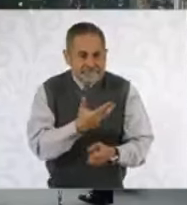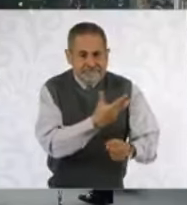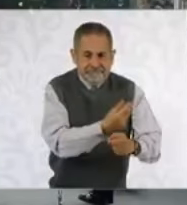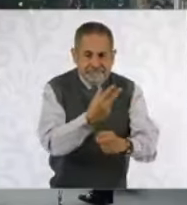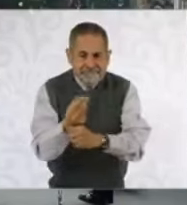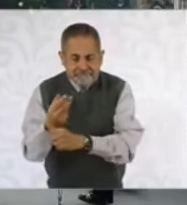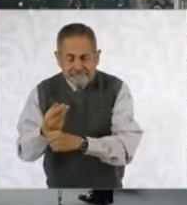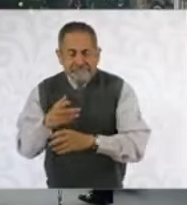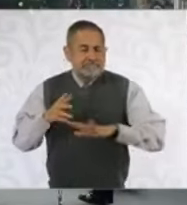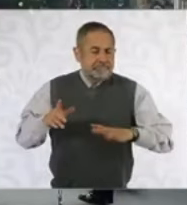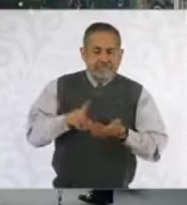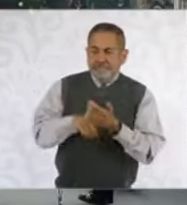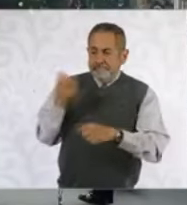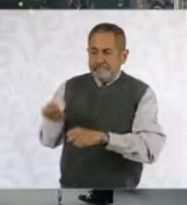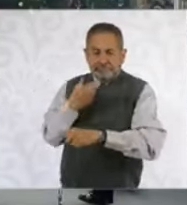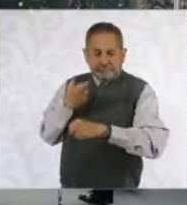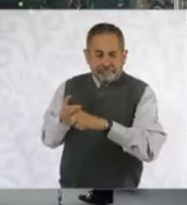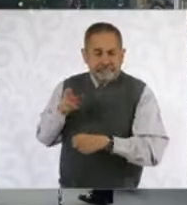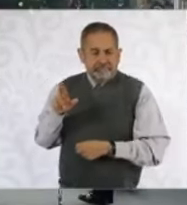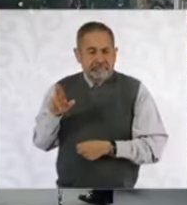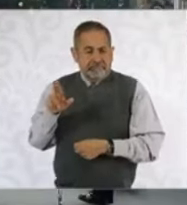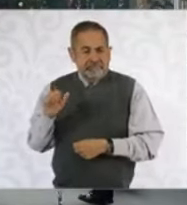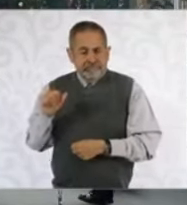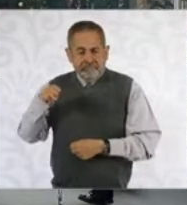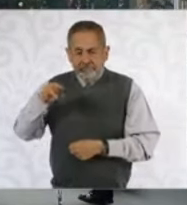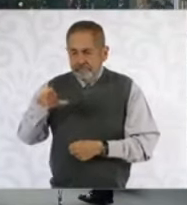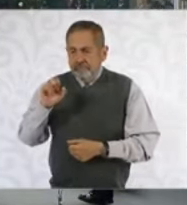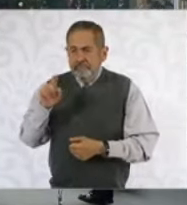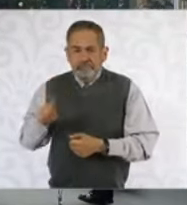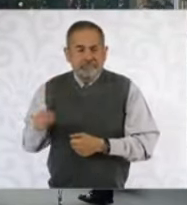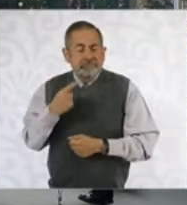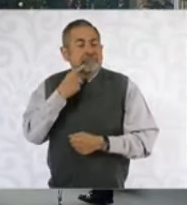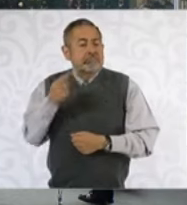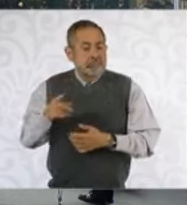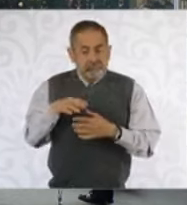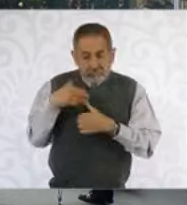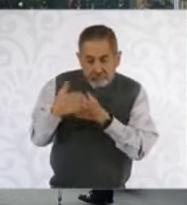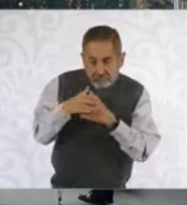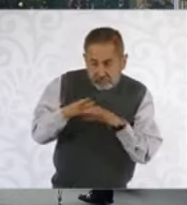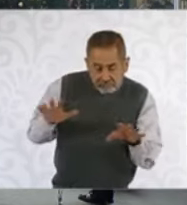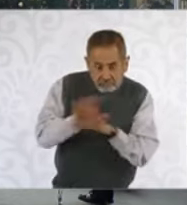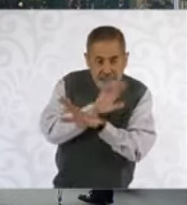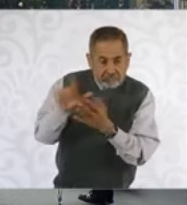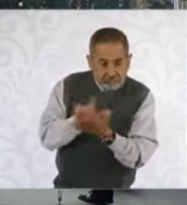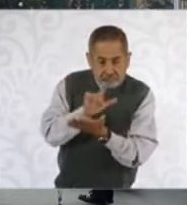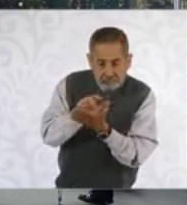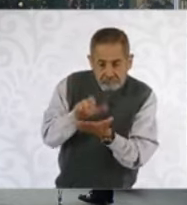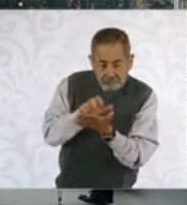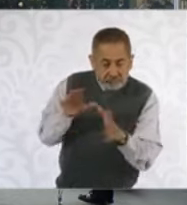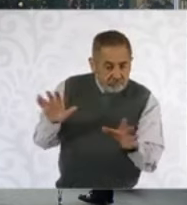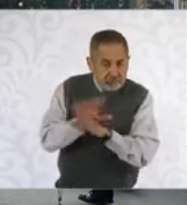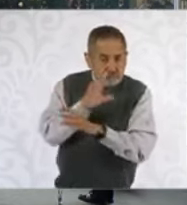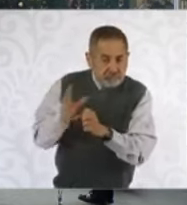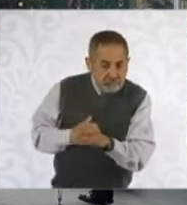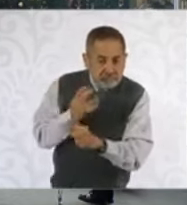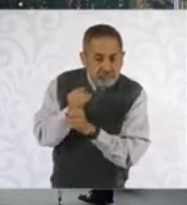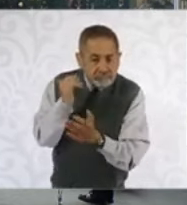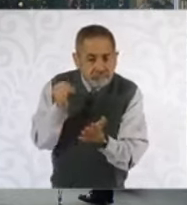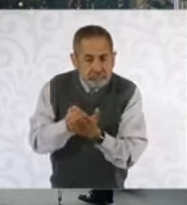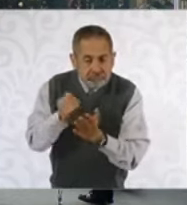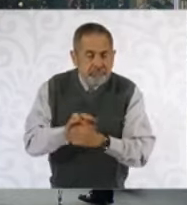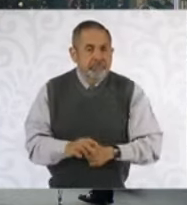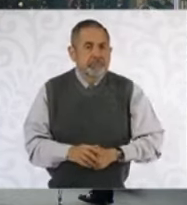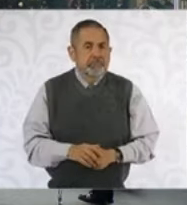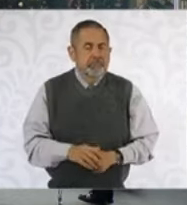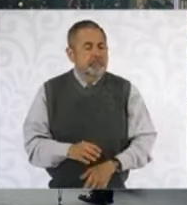Rogelio Ramírez de la O dijo cuando se le preguntó sobre la necesidad de una reforma fiscal. Tengo que darle a ella, a